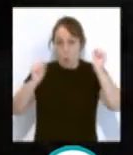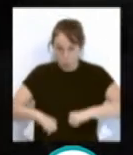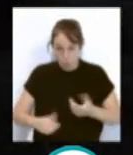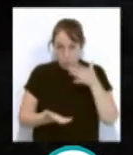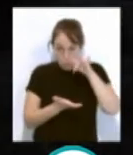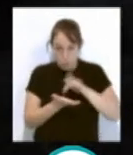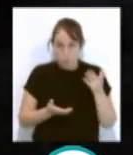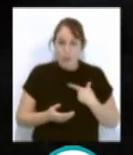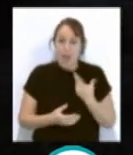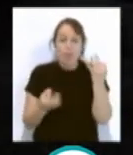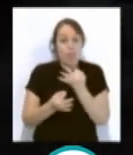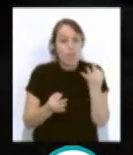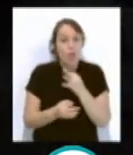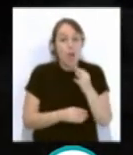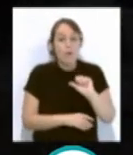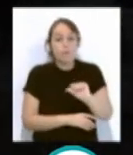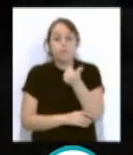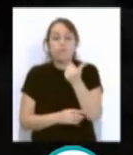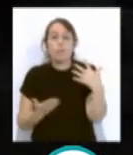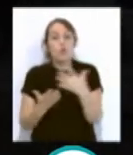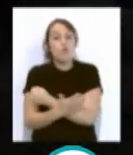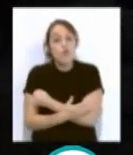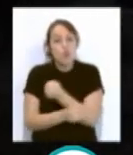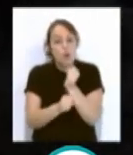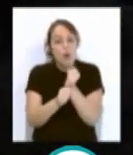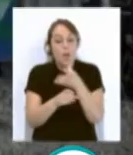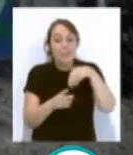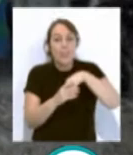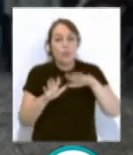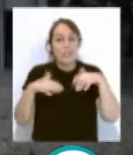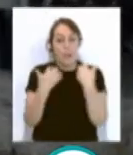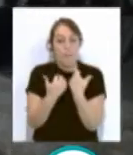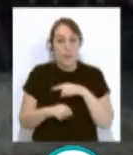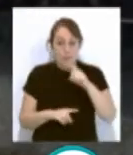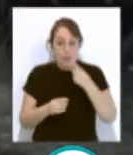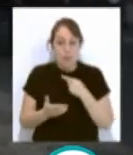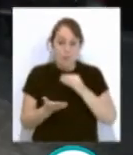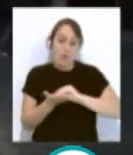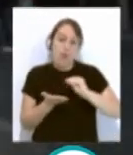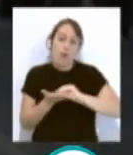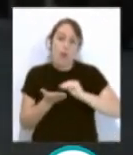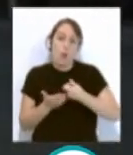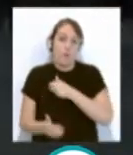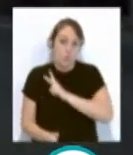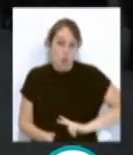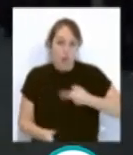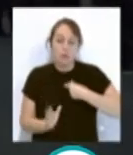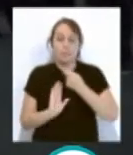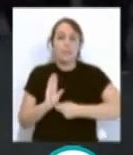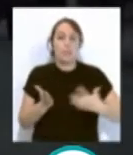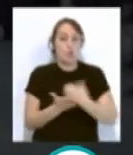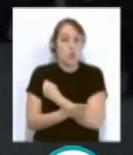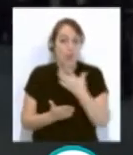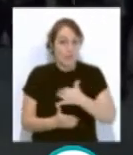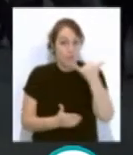refrendado por toda la plantilla al completo en asamblea. En este primer borrador se destacan que todas las medidas de